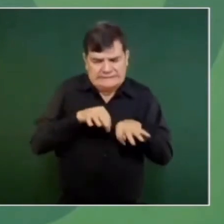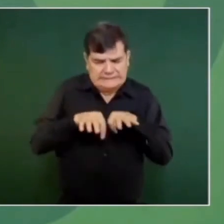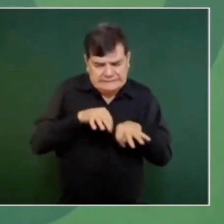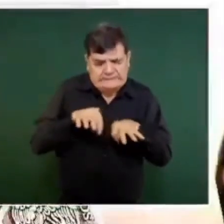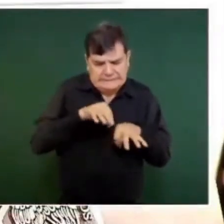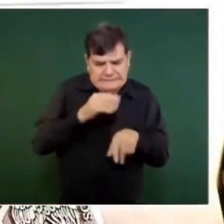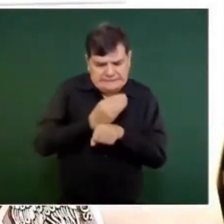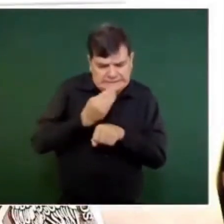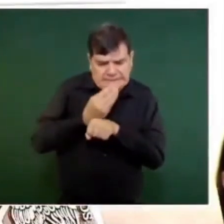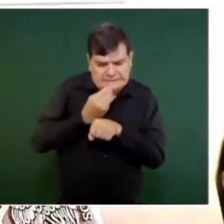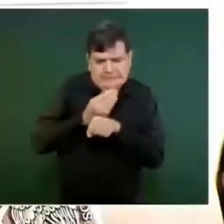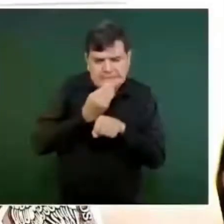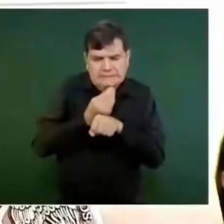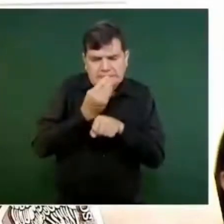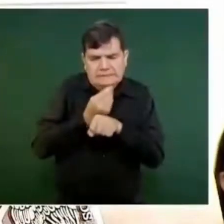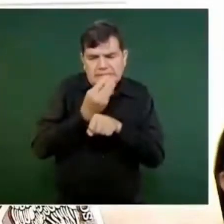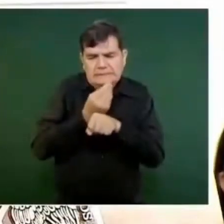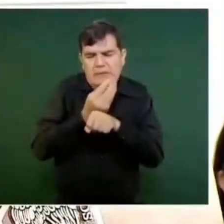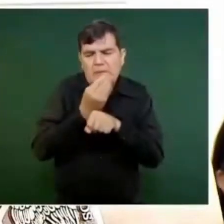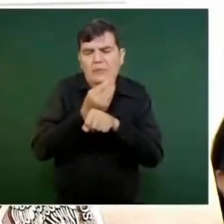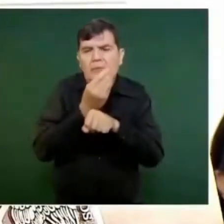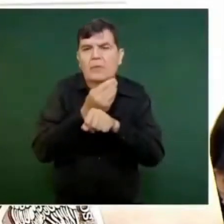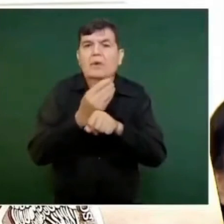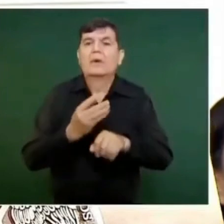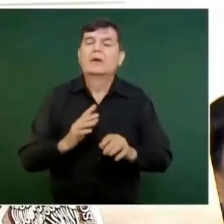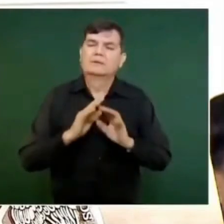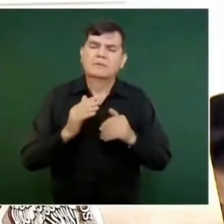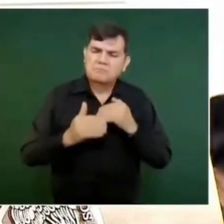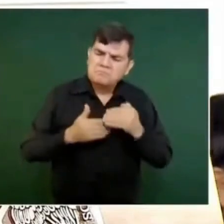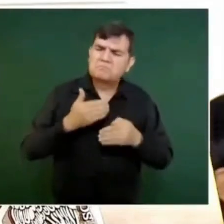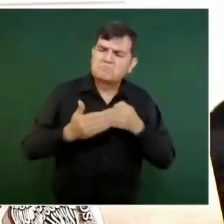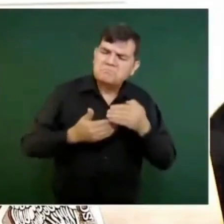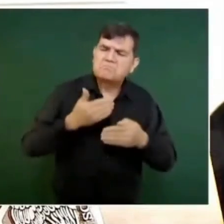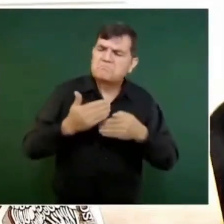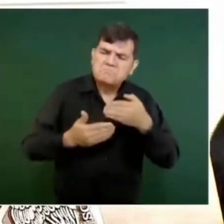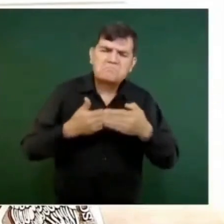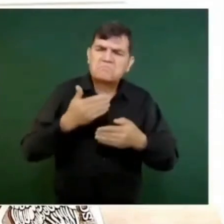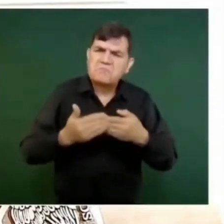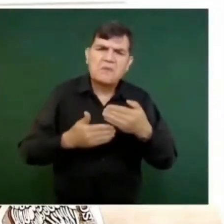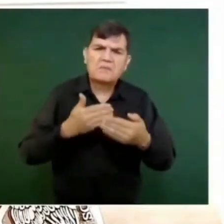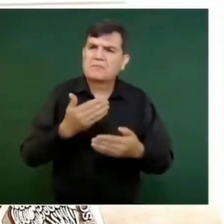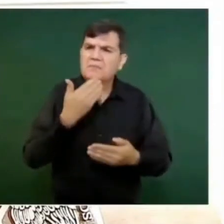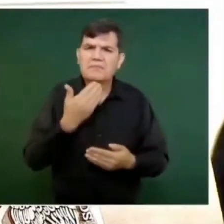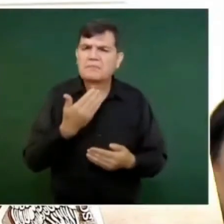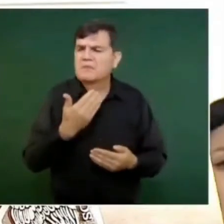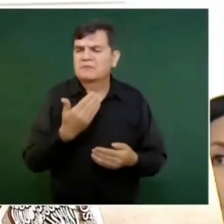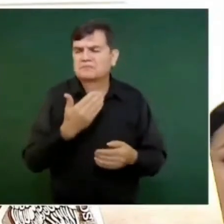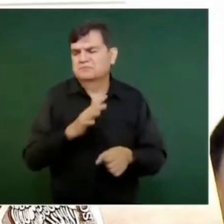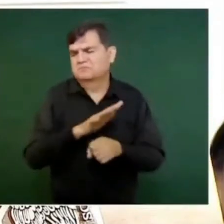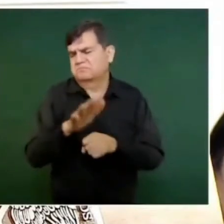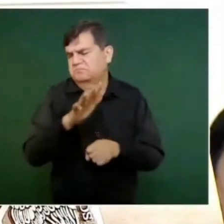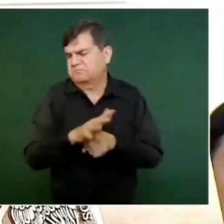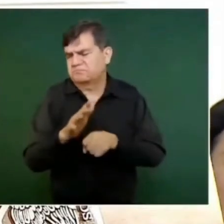y se está avanzando bastante